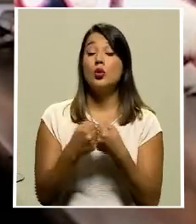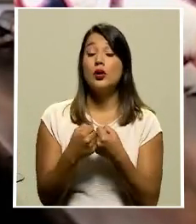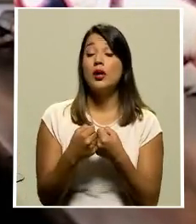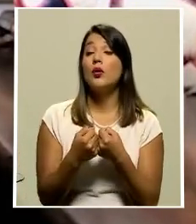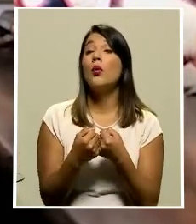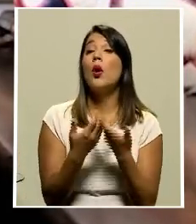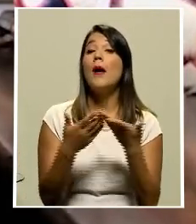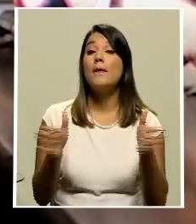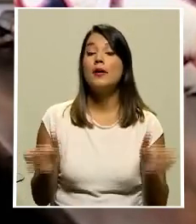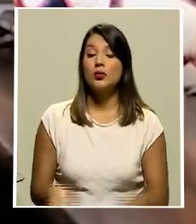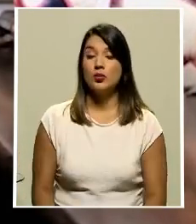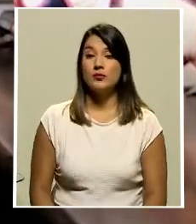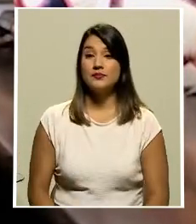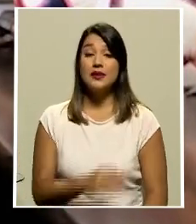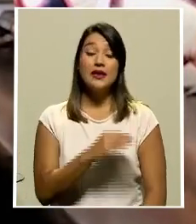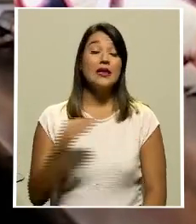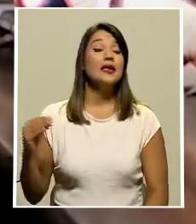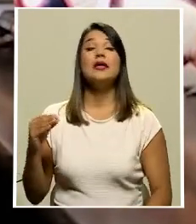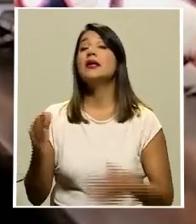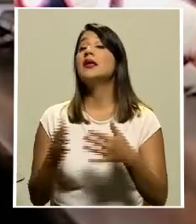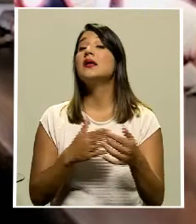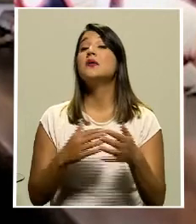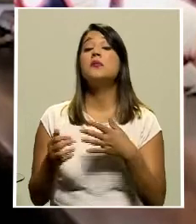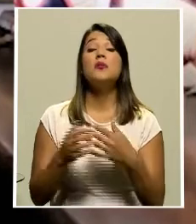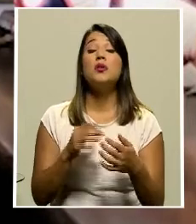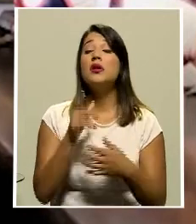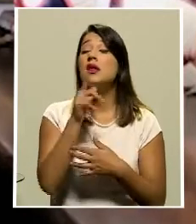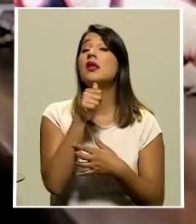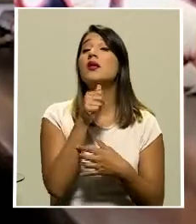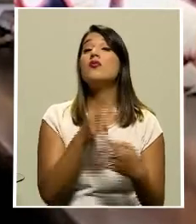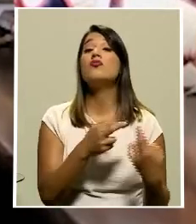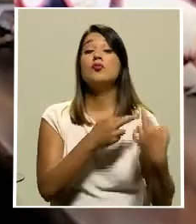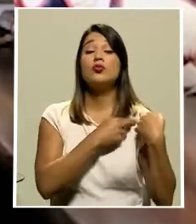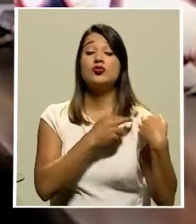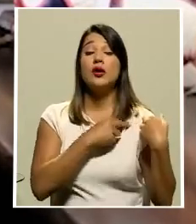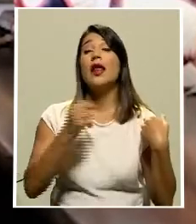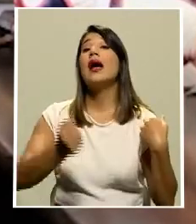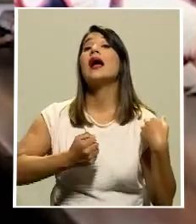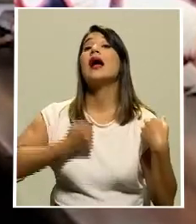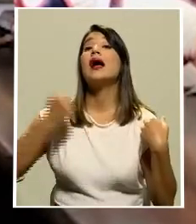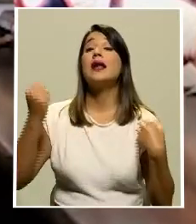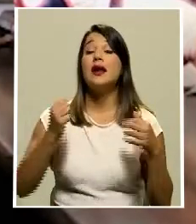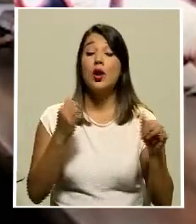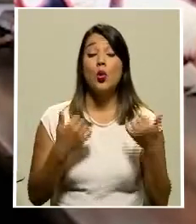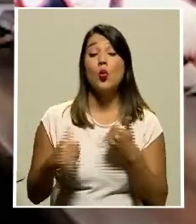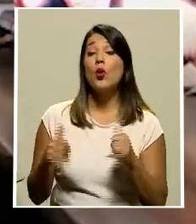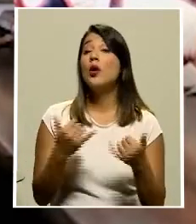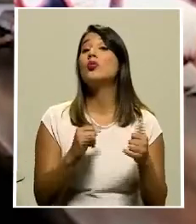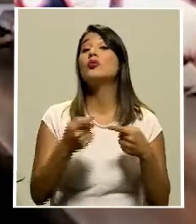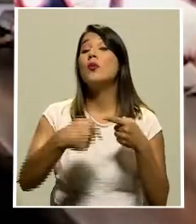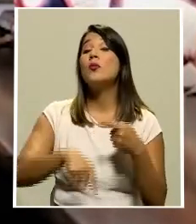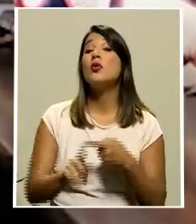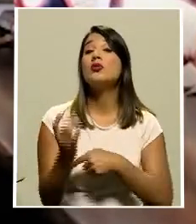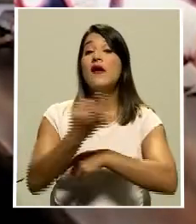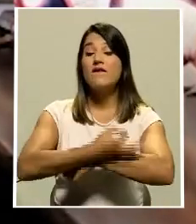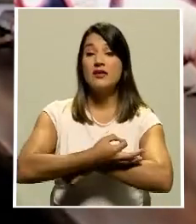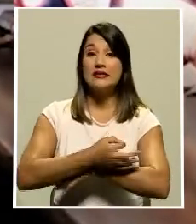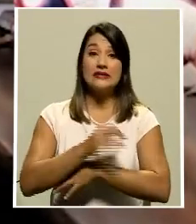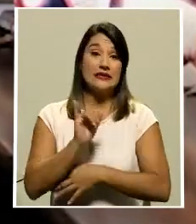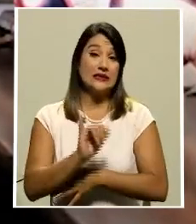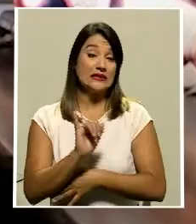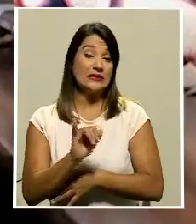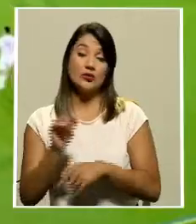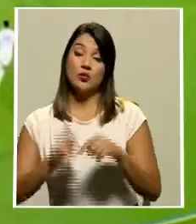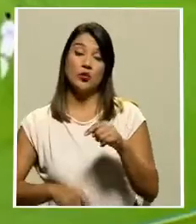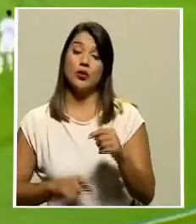de apertura independiente de quién va a quedar ganador de los partidos de la próxima fecha eso no puede